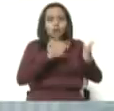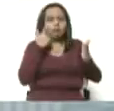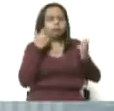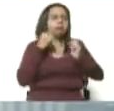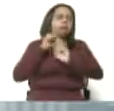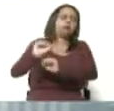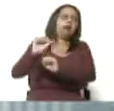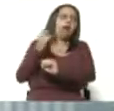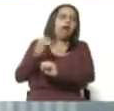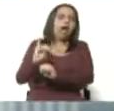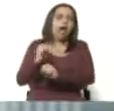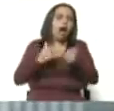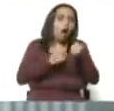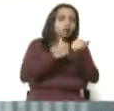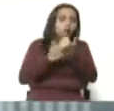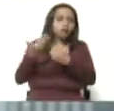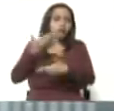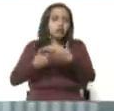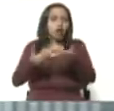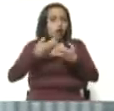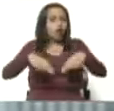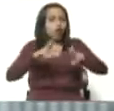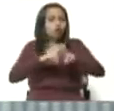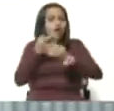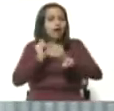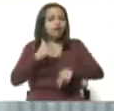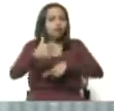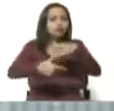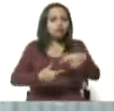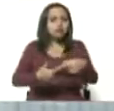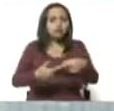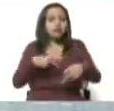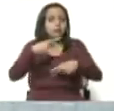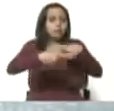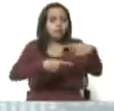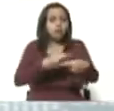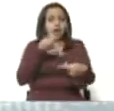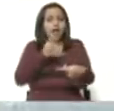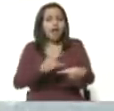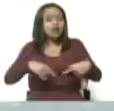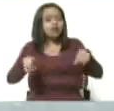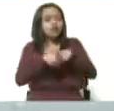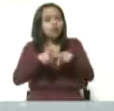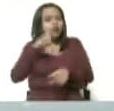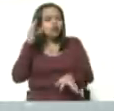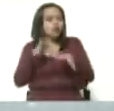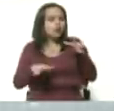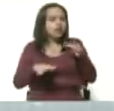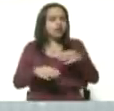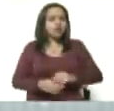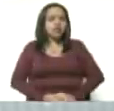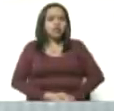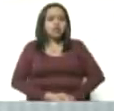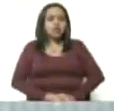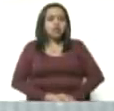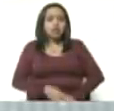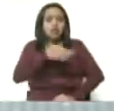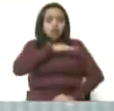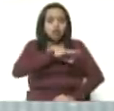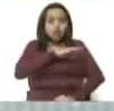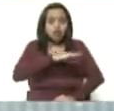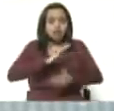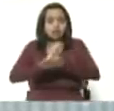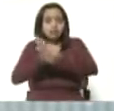el multilateralismo, Naciones Unidas será víctima de este proceso y correrá con la suerte de la sociedad de naciones y